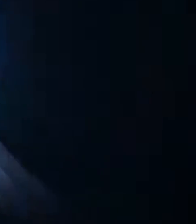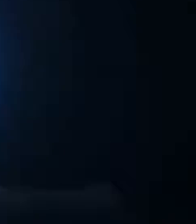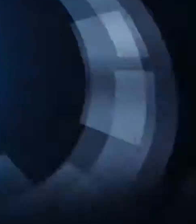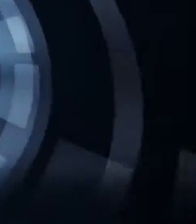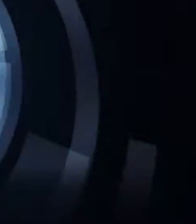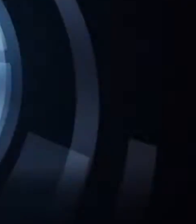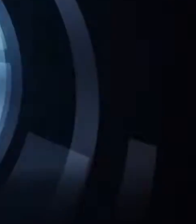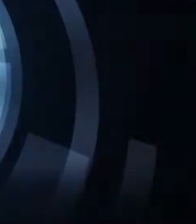¡Gracias ¡Gracias! ¡Gracias!